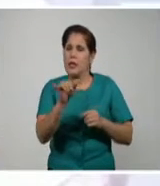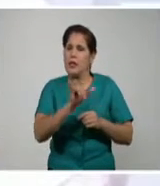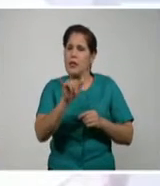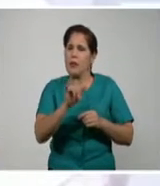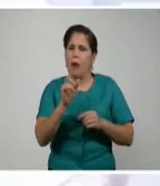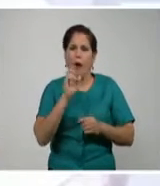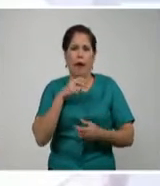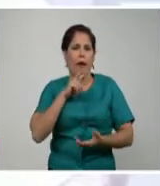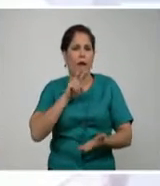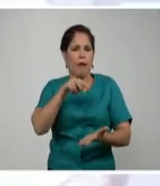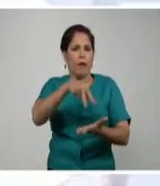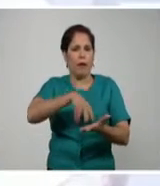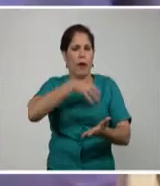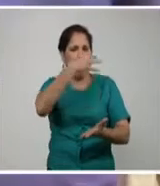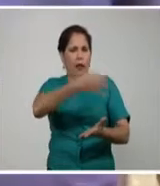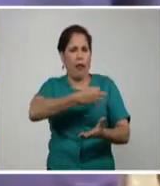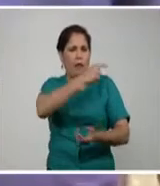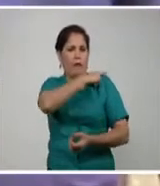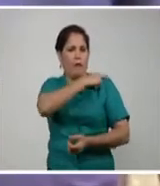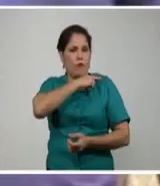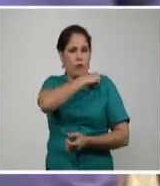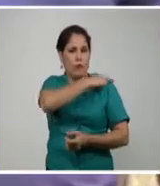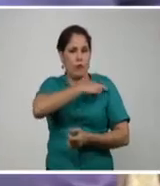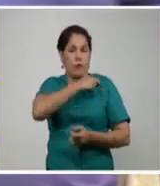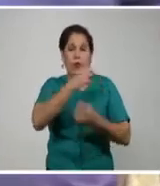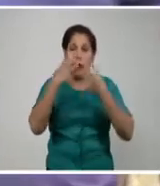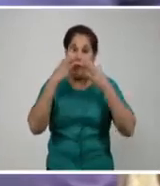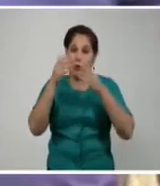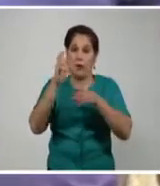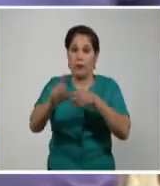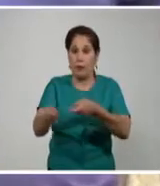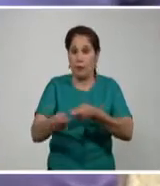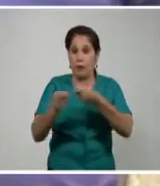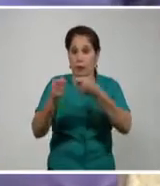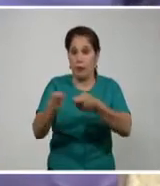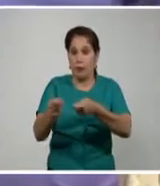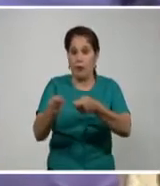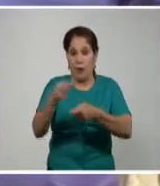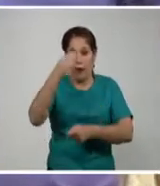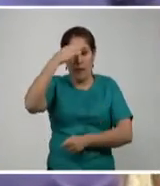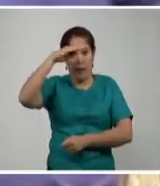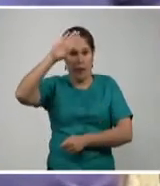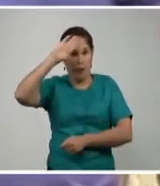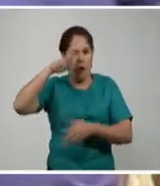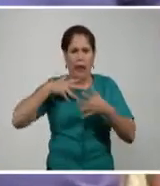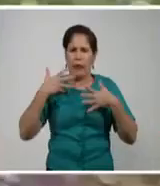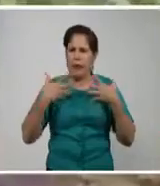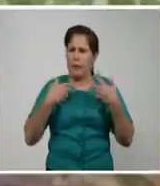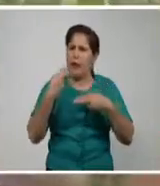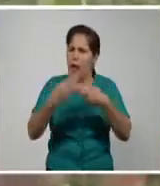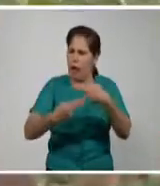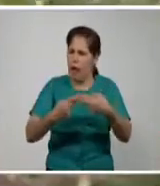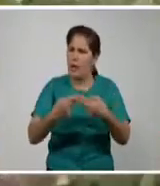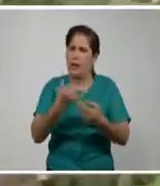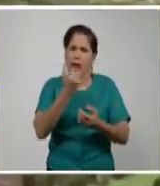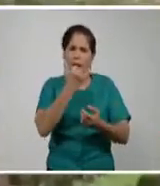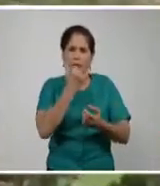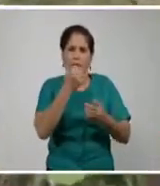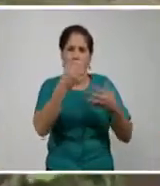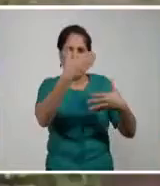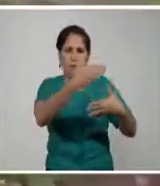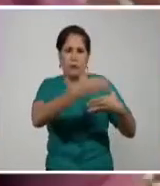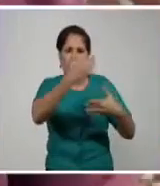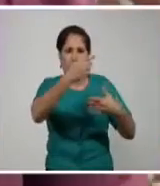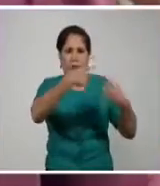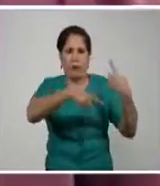intervenciones de funcionarios y de destacados productores agropecuarios, cuyas actividades han sido seriamente golpeadas por el